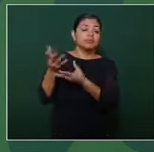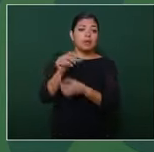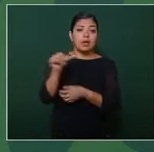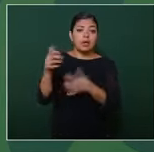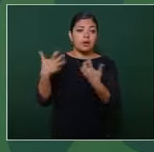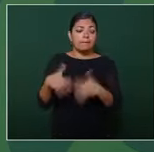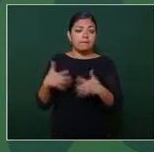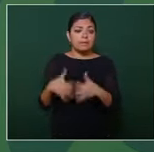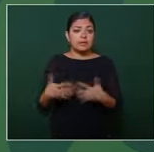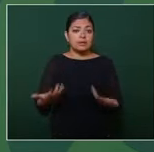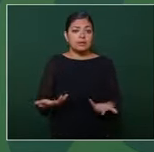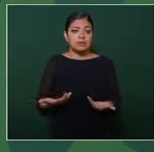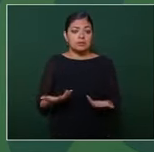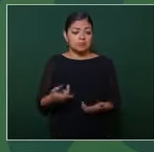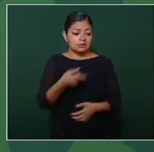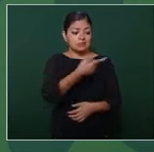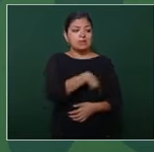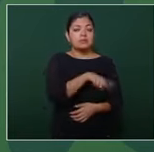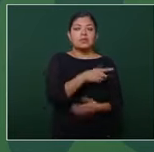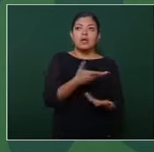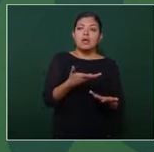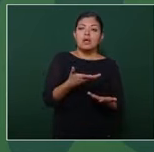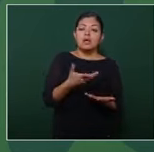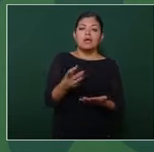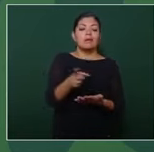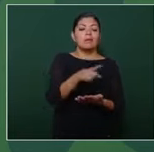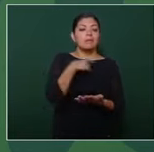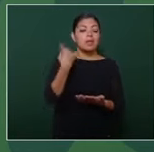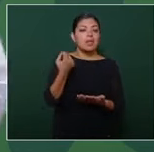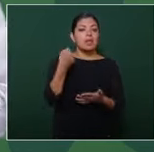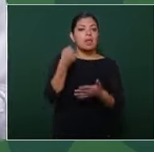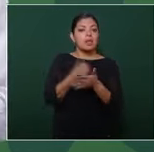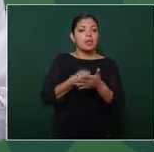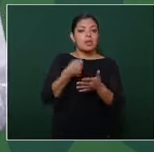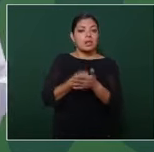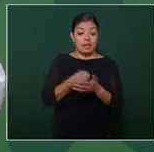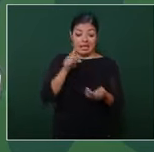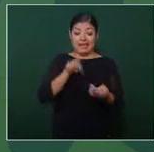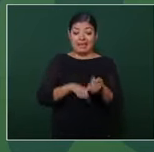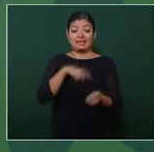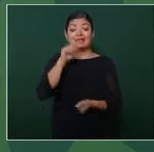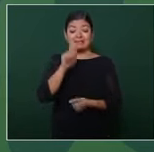y no lo lograron entonces legalmente